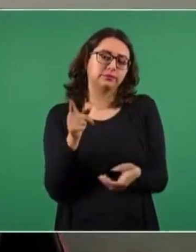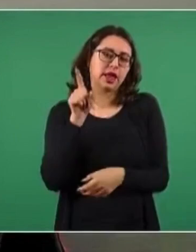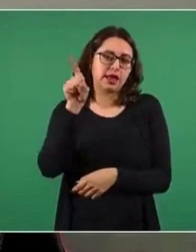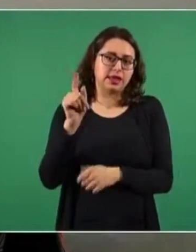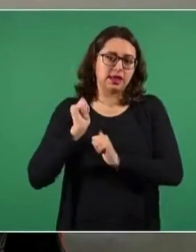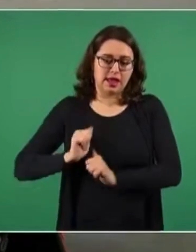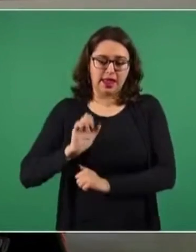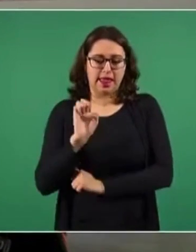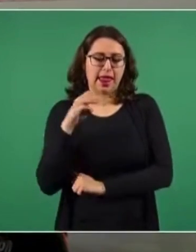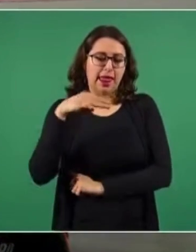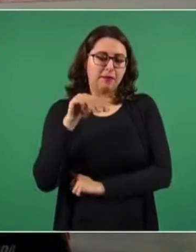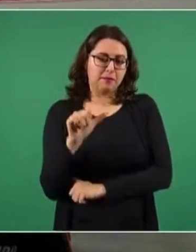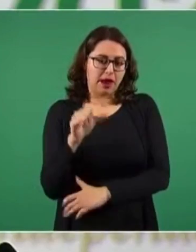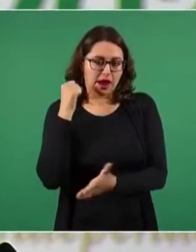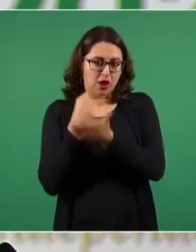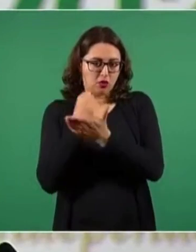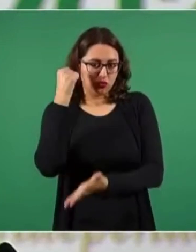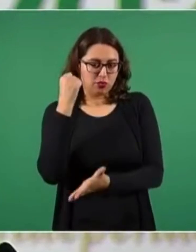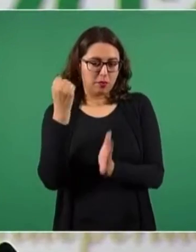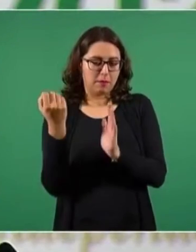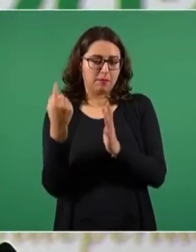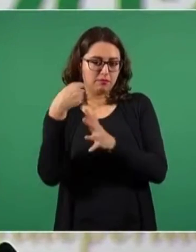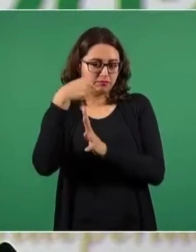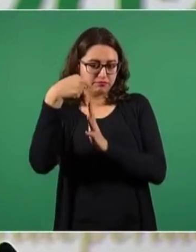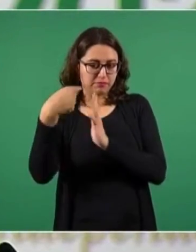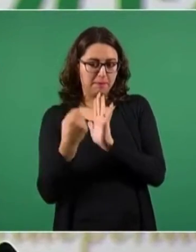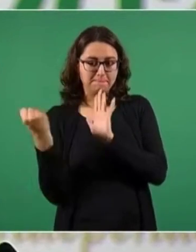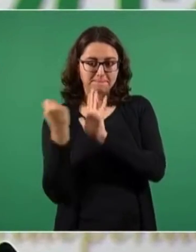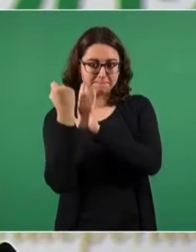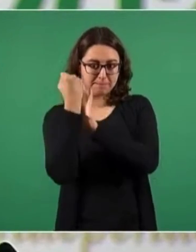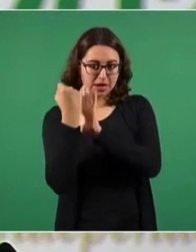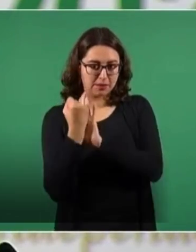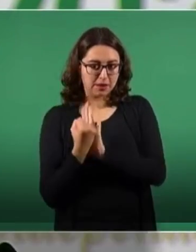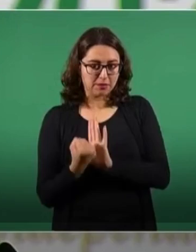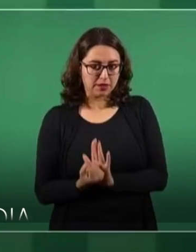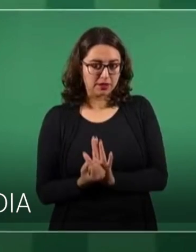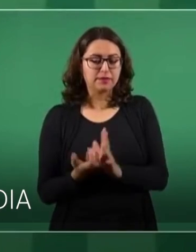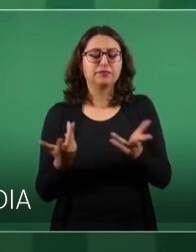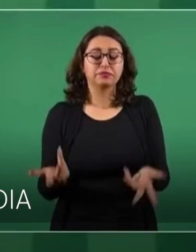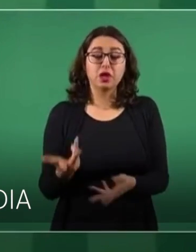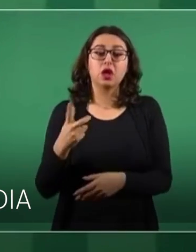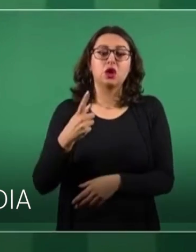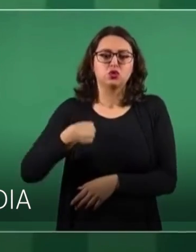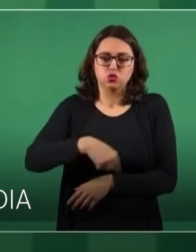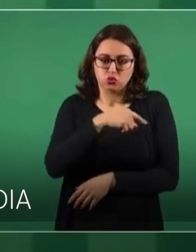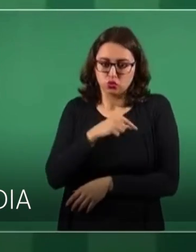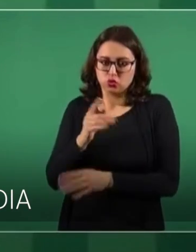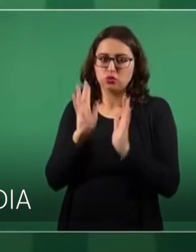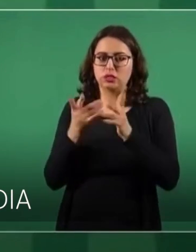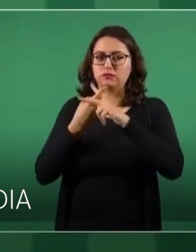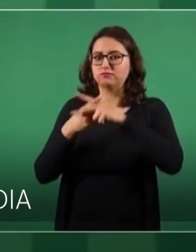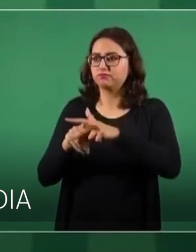autoridad en la Unión Europea. Pero estamos en pláticas con la Unión Europea para que ese no sea el caso para todos los viajeros de México, es decir, que puedan